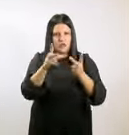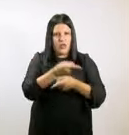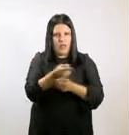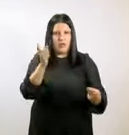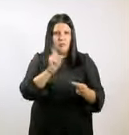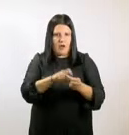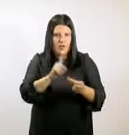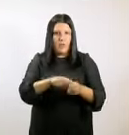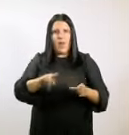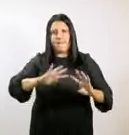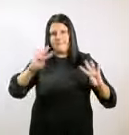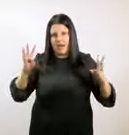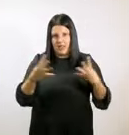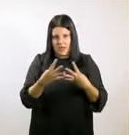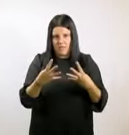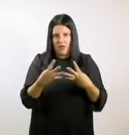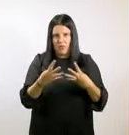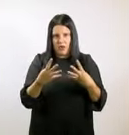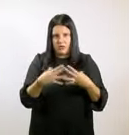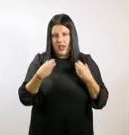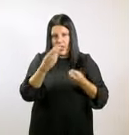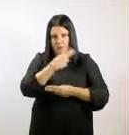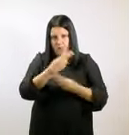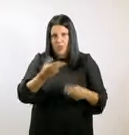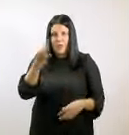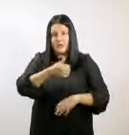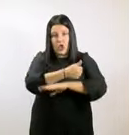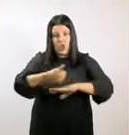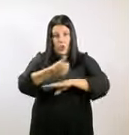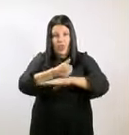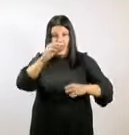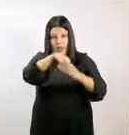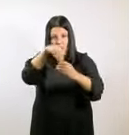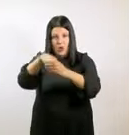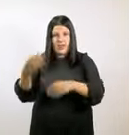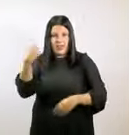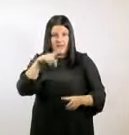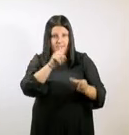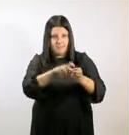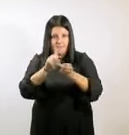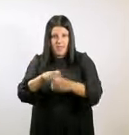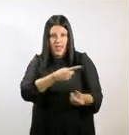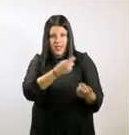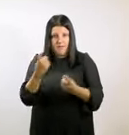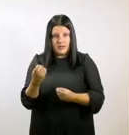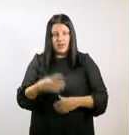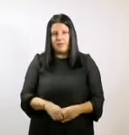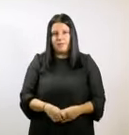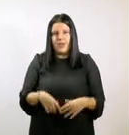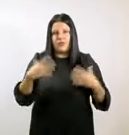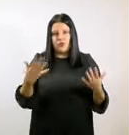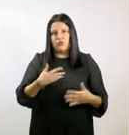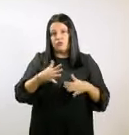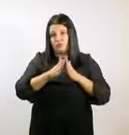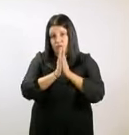sanidad pública y otra serie de ciudadanos involucrados en el tema y, por tanto, abramos de una vez por todas los